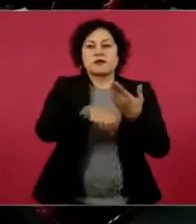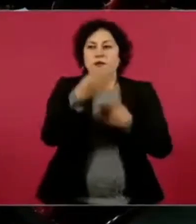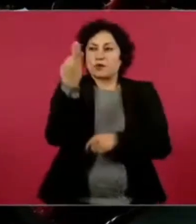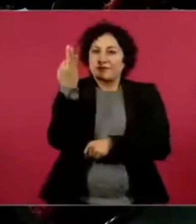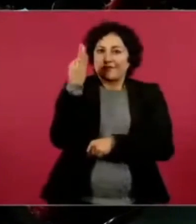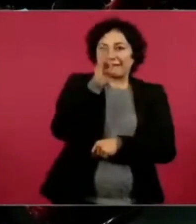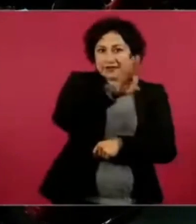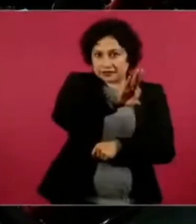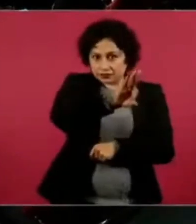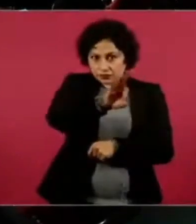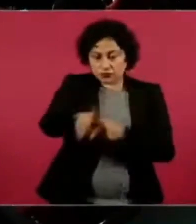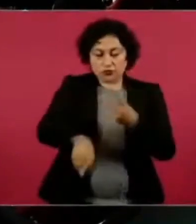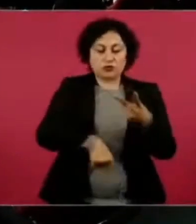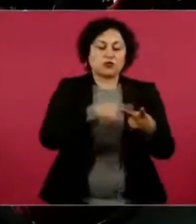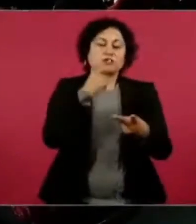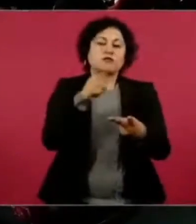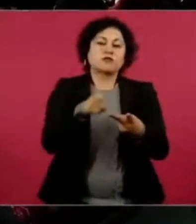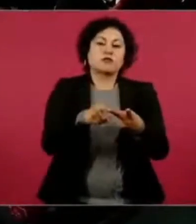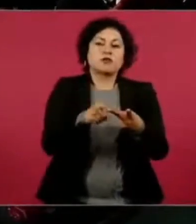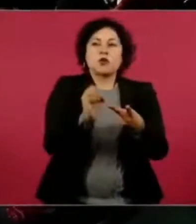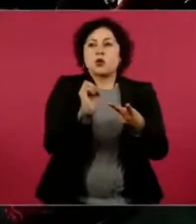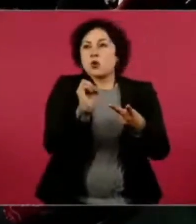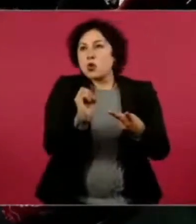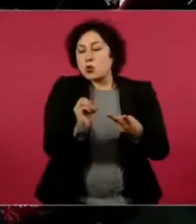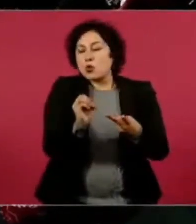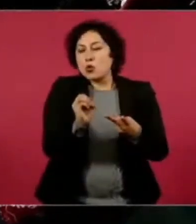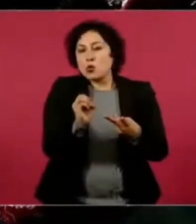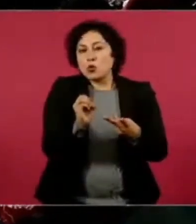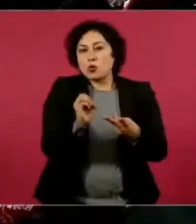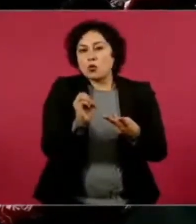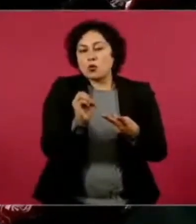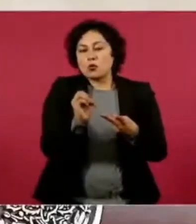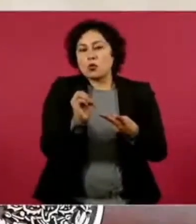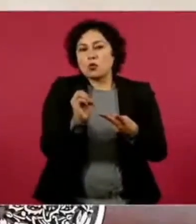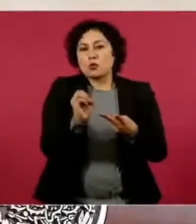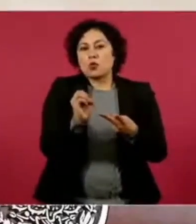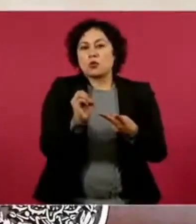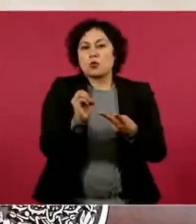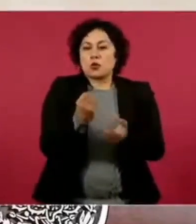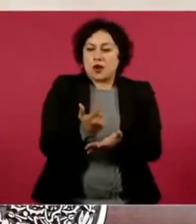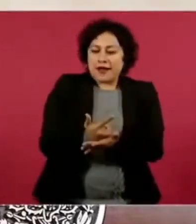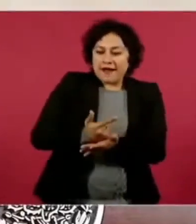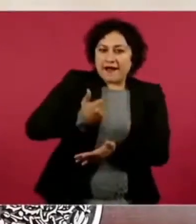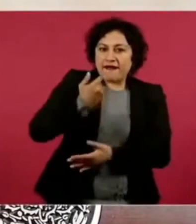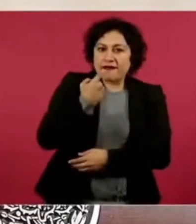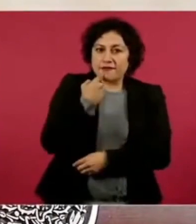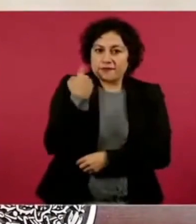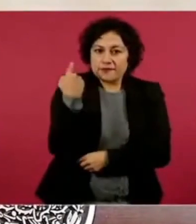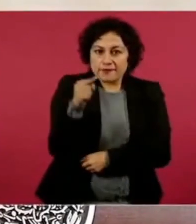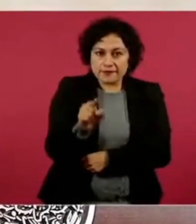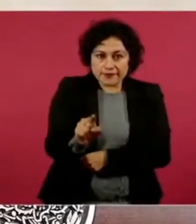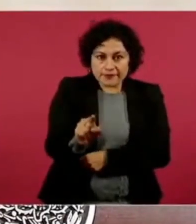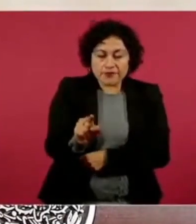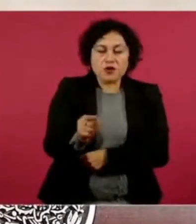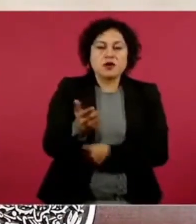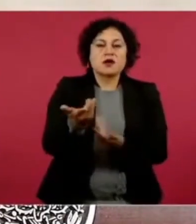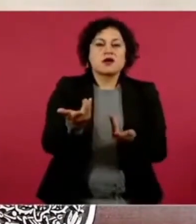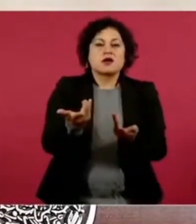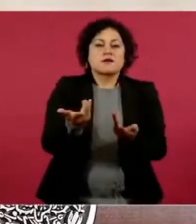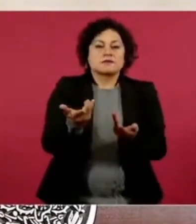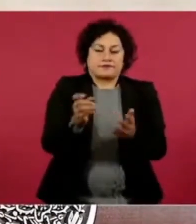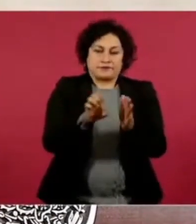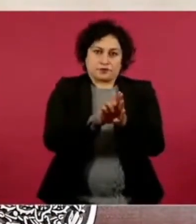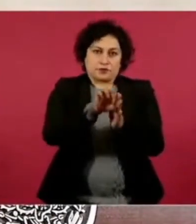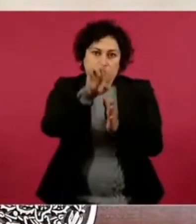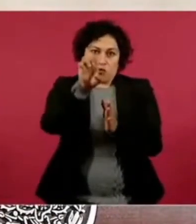de delitos graves, o sea, en el caso